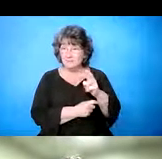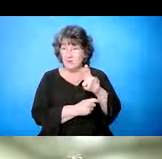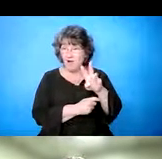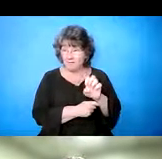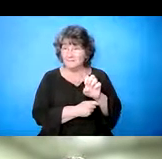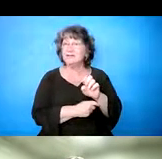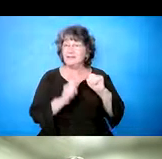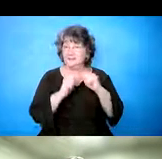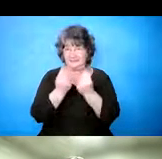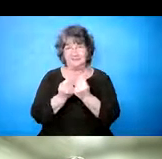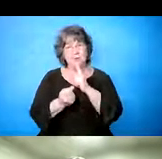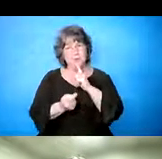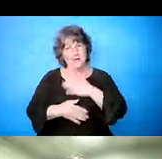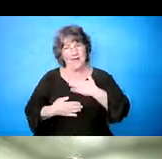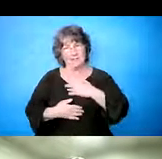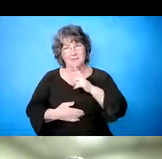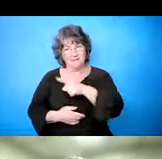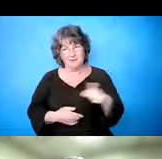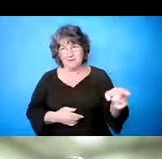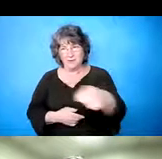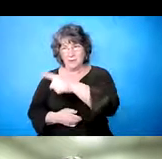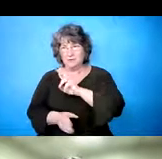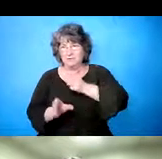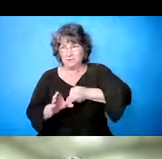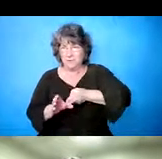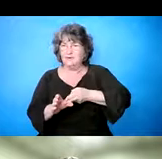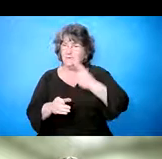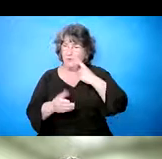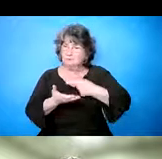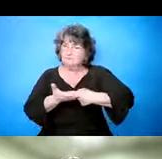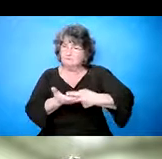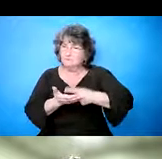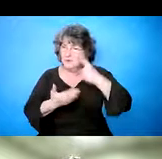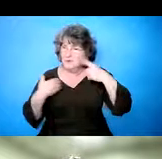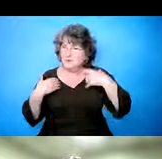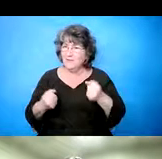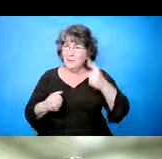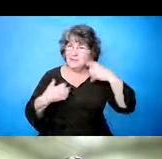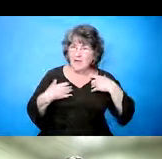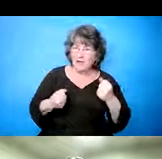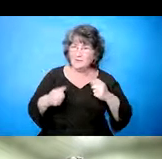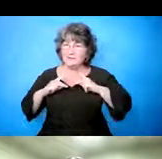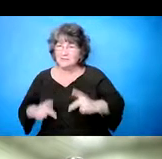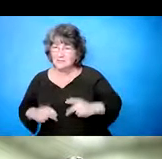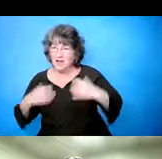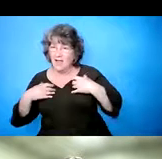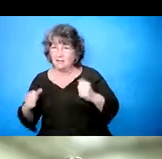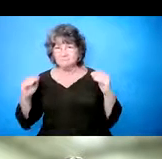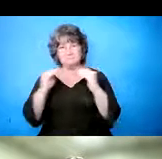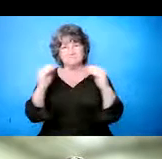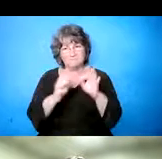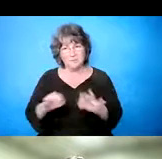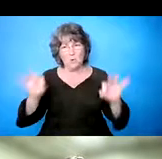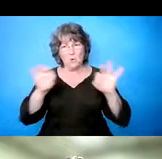Thrive Initiative, nosotros somos, la salud mental es tan importante como nuestra salud física.